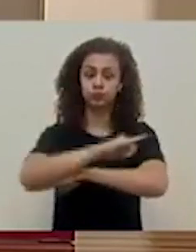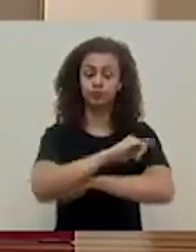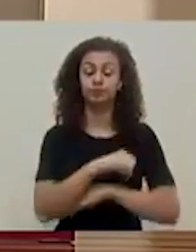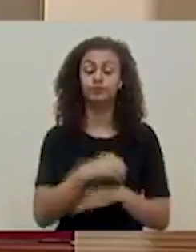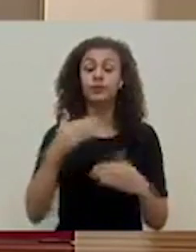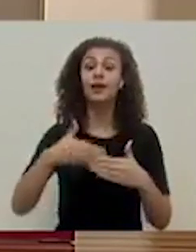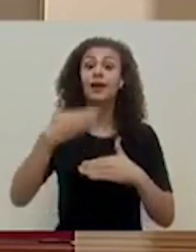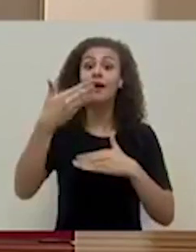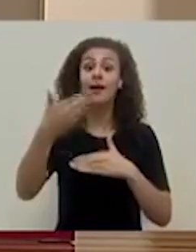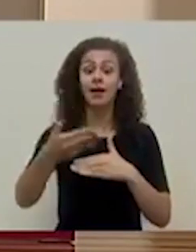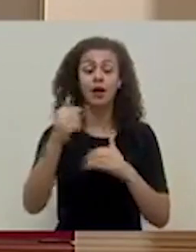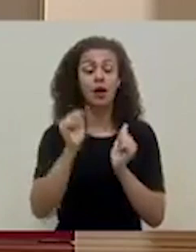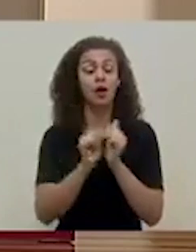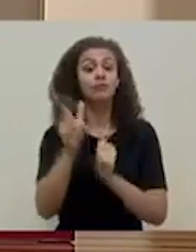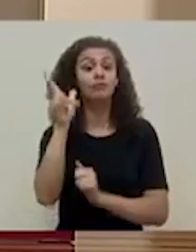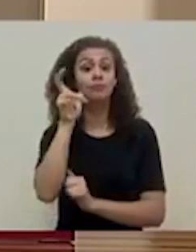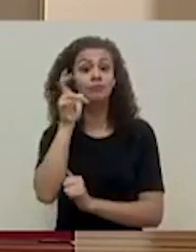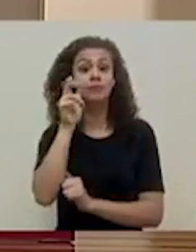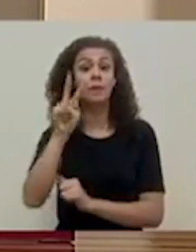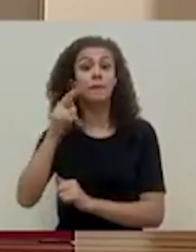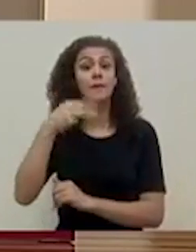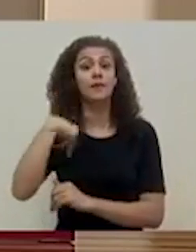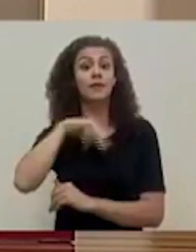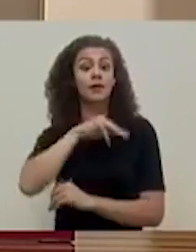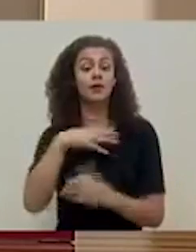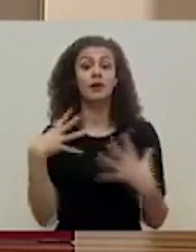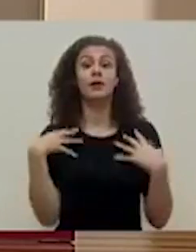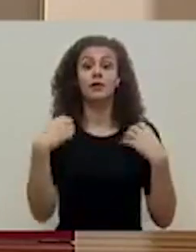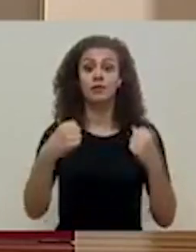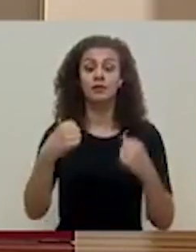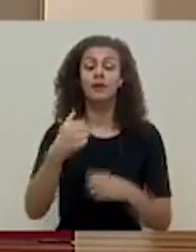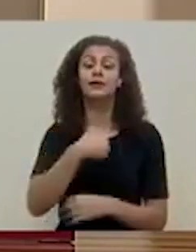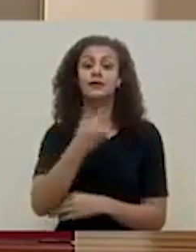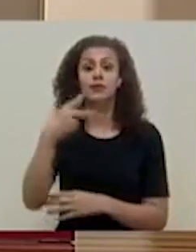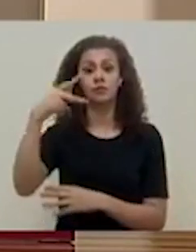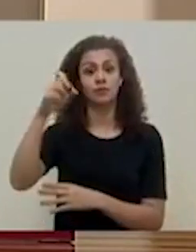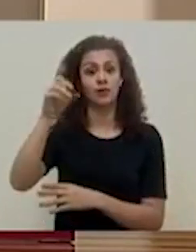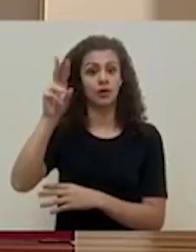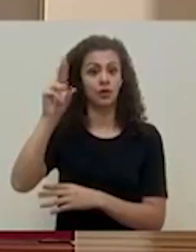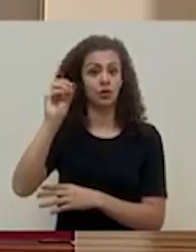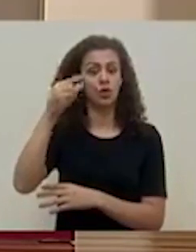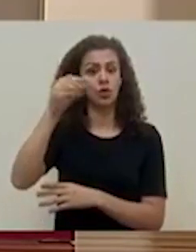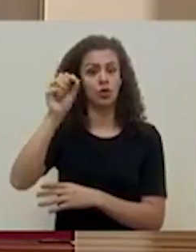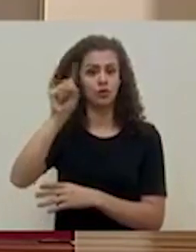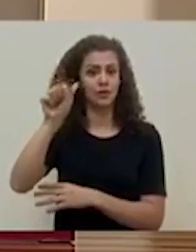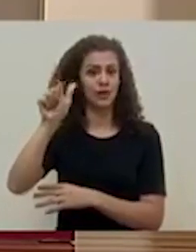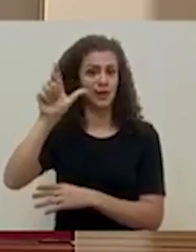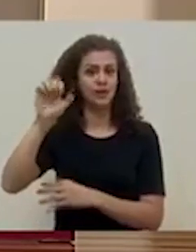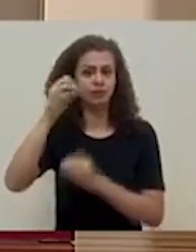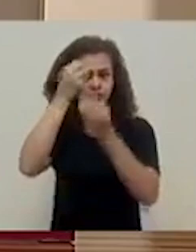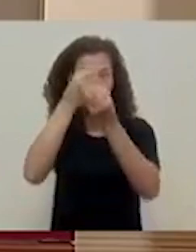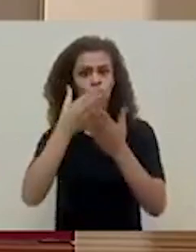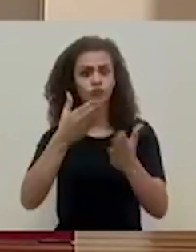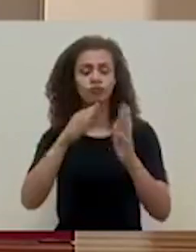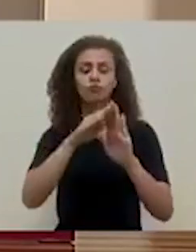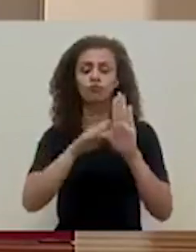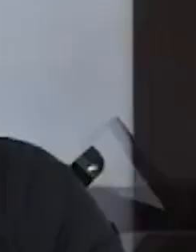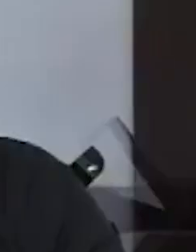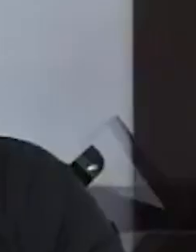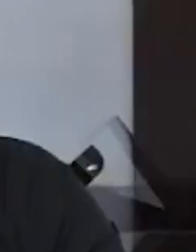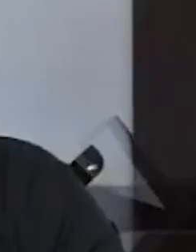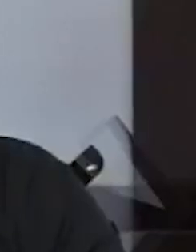continuación, procedemos a escuchar al viceministro de Salud, el señor Pedro González, con el reporte epidemiológico.